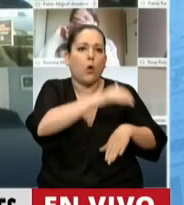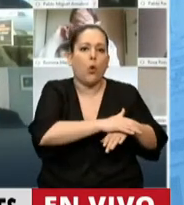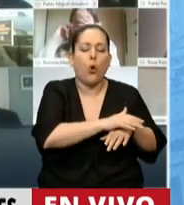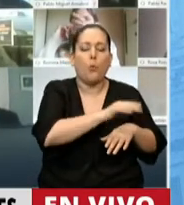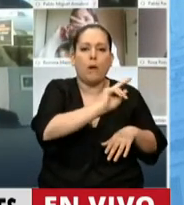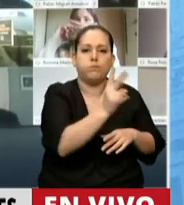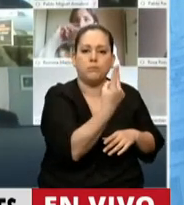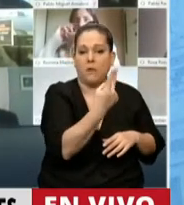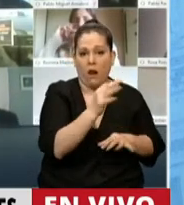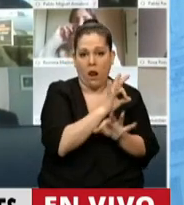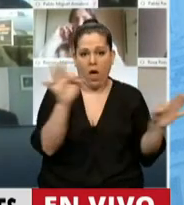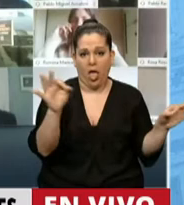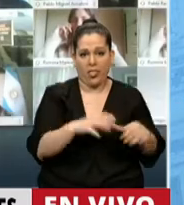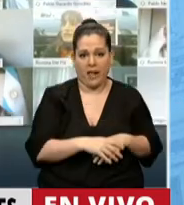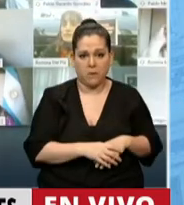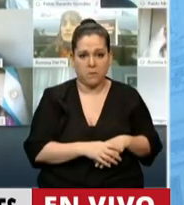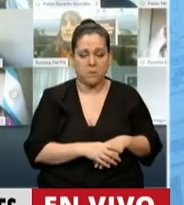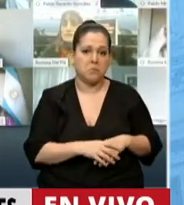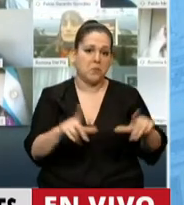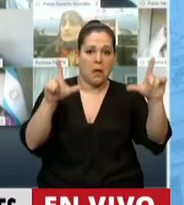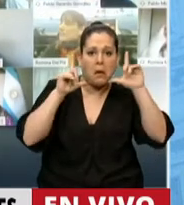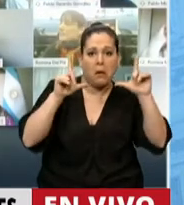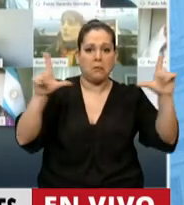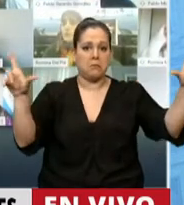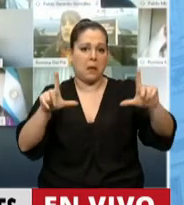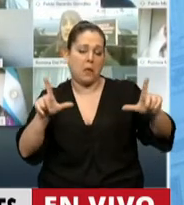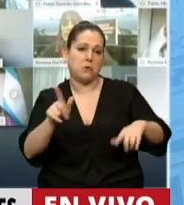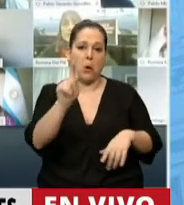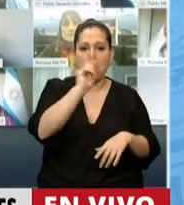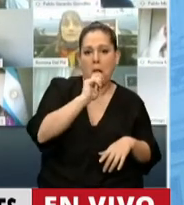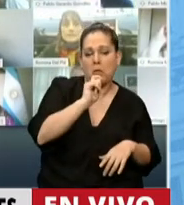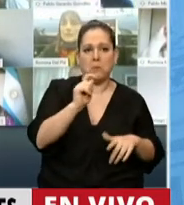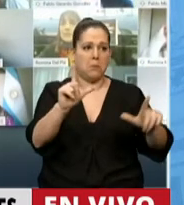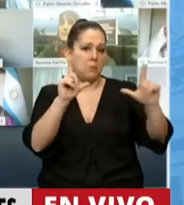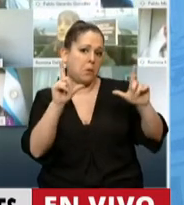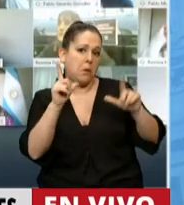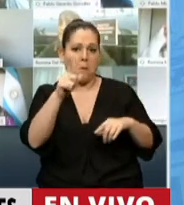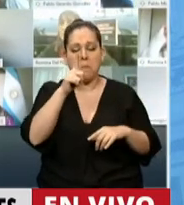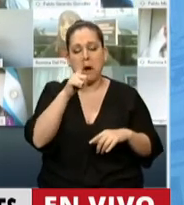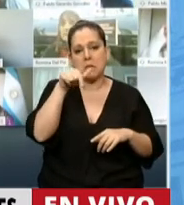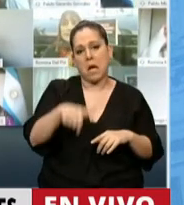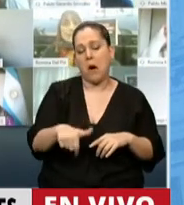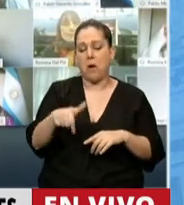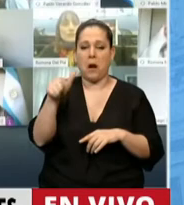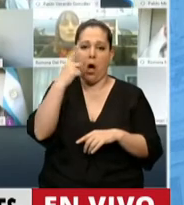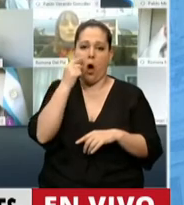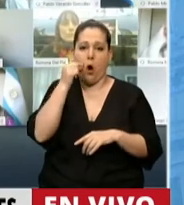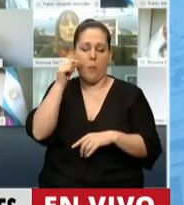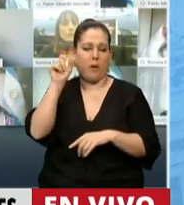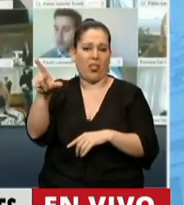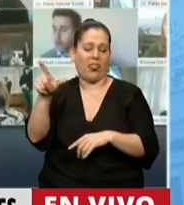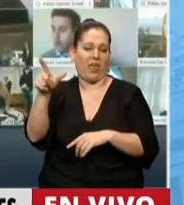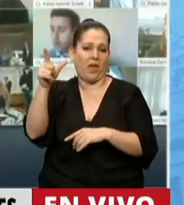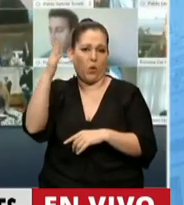nadie, se pasean por los canales, Gabriel Sánchez Sini parece que ahora le van a ofrecer un puesto en el Banco